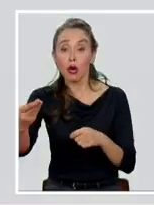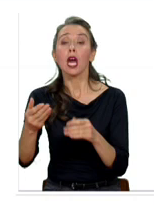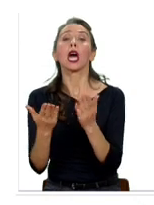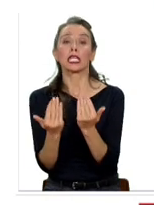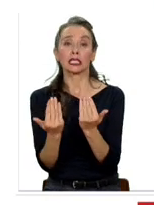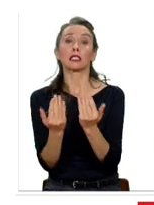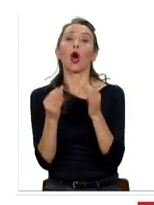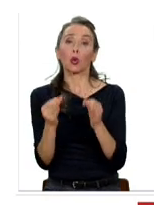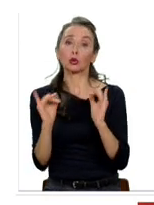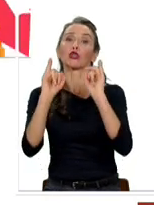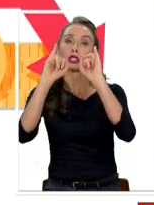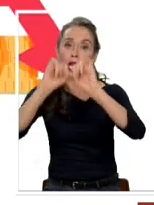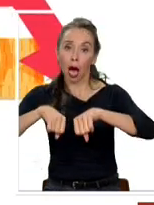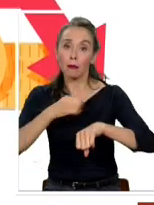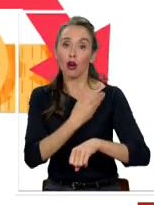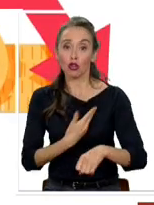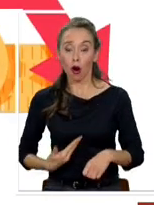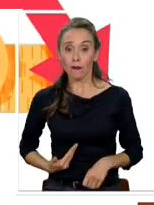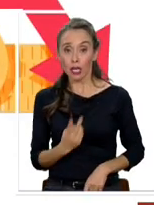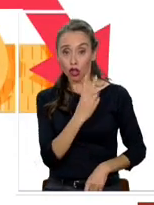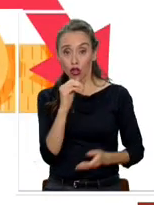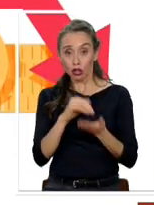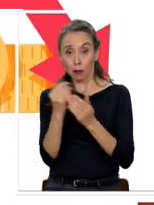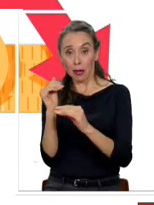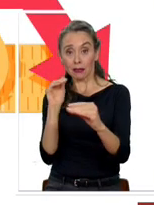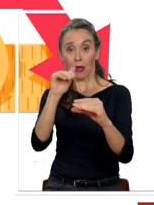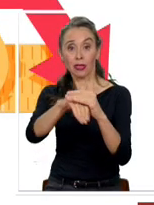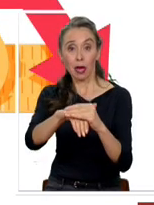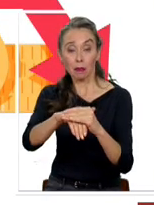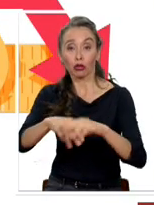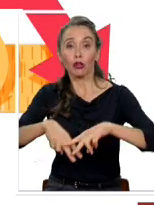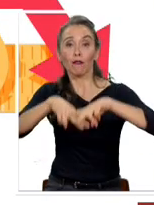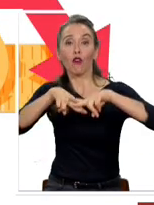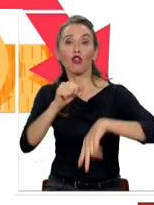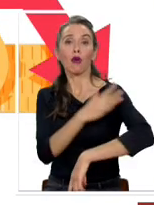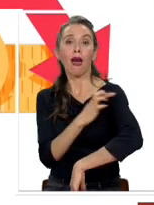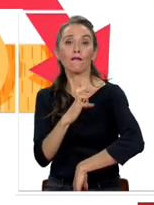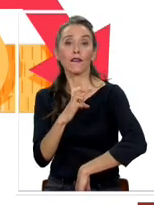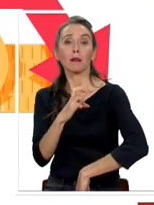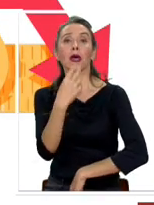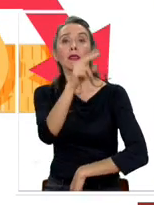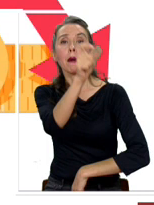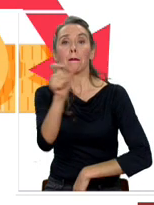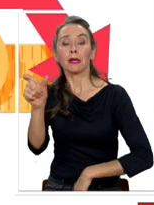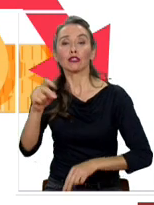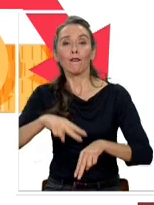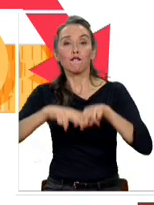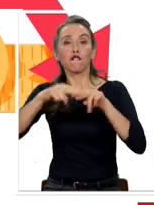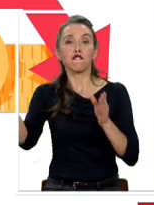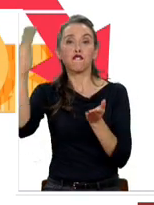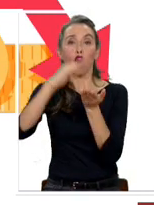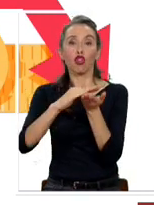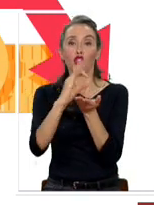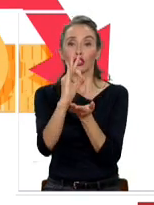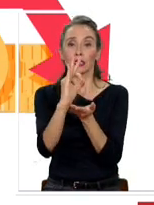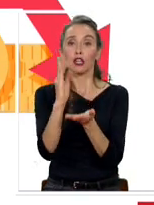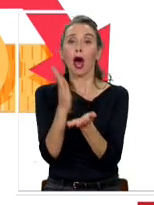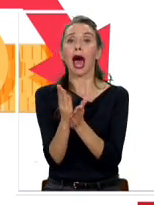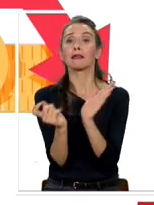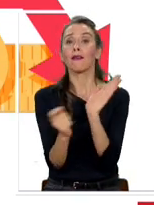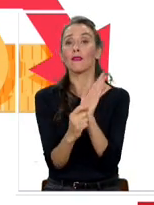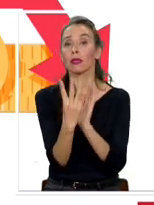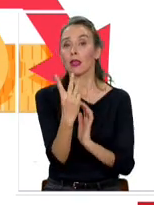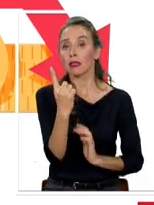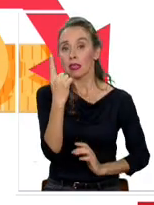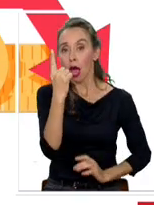justo. El gobierno propone depositar 200 mil pesos en las cuentas de AFP de las personas que hayan quedado con saldo cero hasta el 31 de